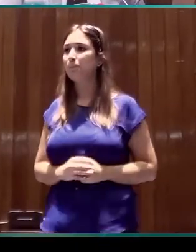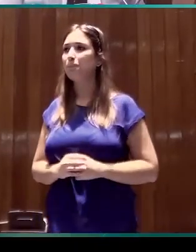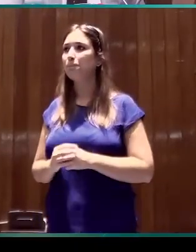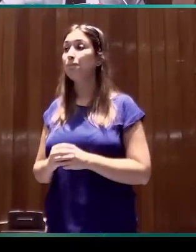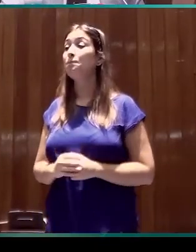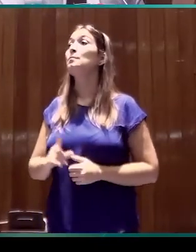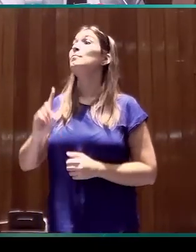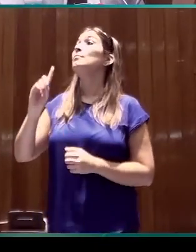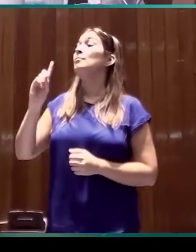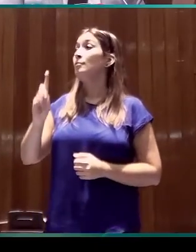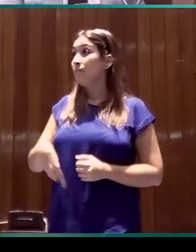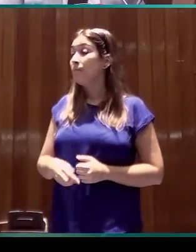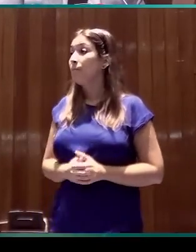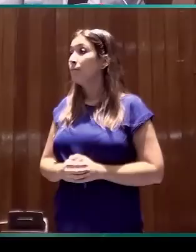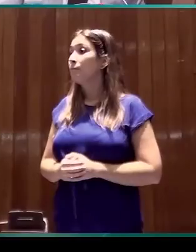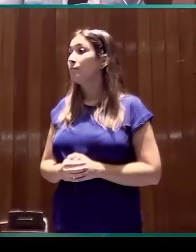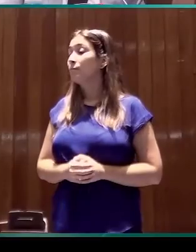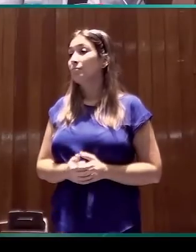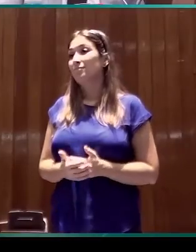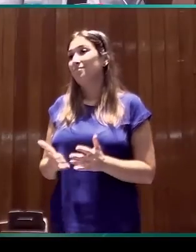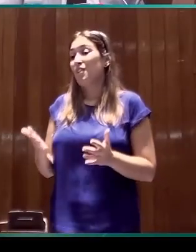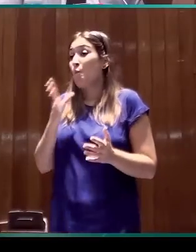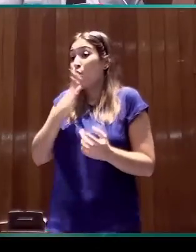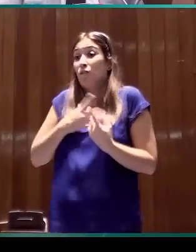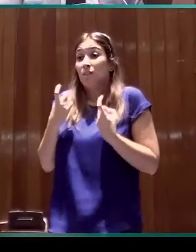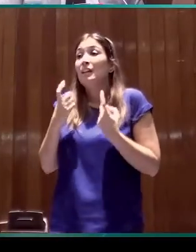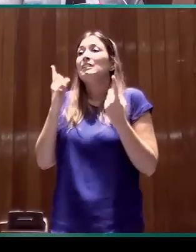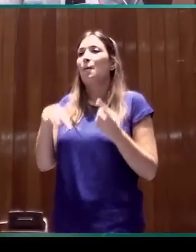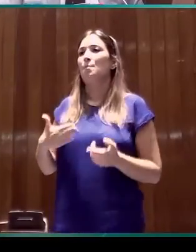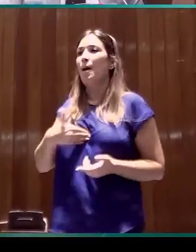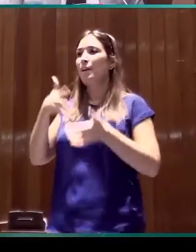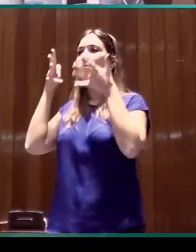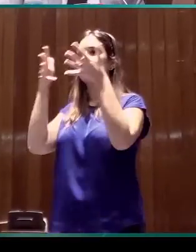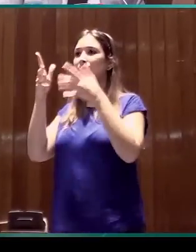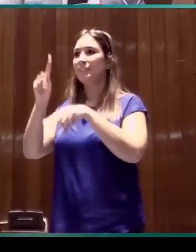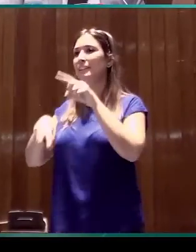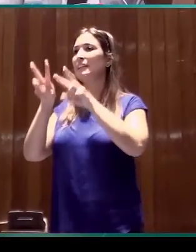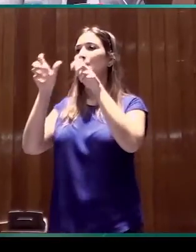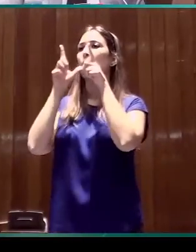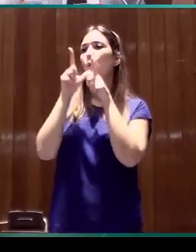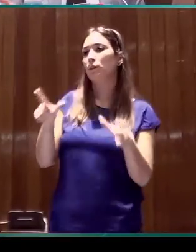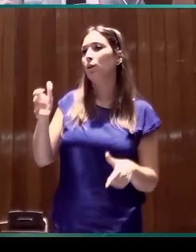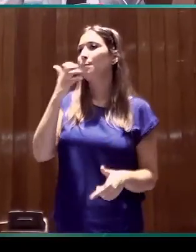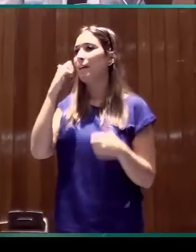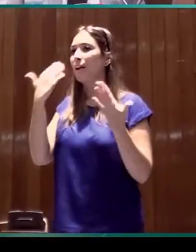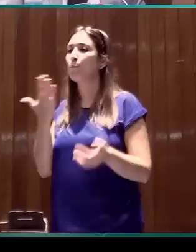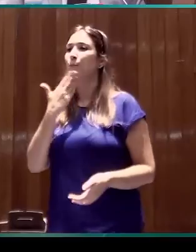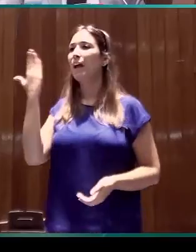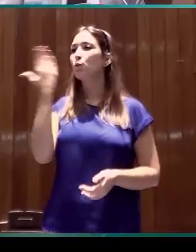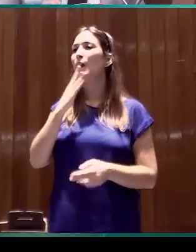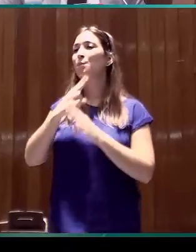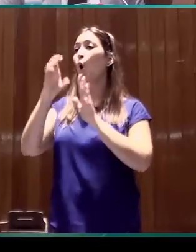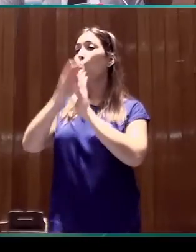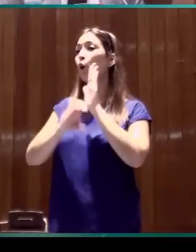Y, por razones de necesidad, también asesoramos, a veces, en temas lingüísticos, como puede ser en la escuela con currículum